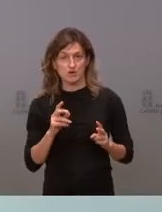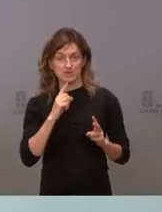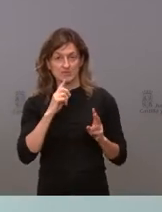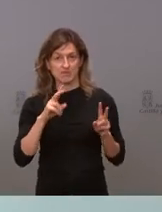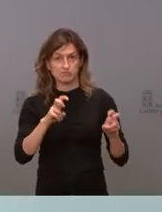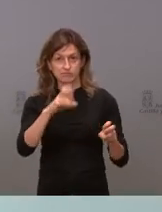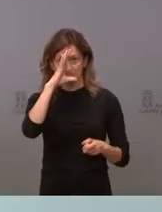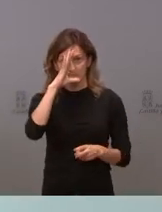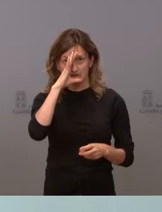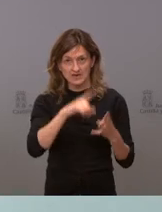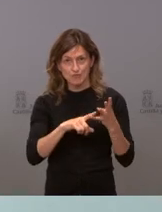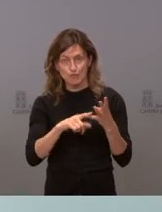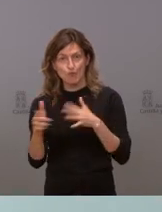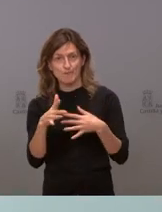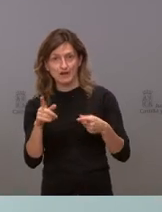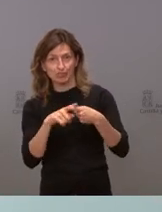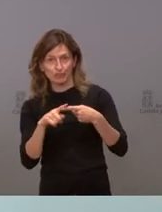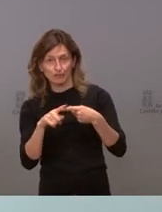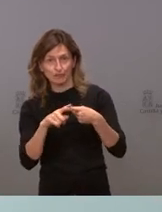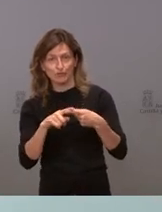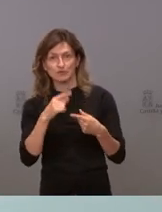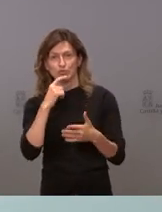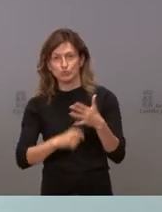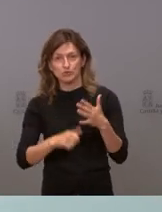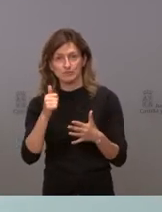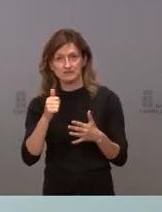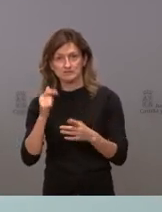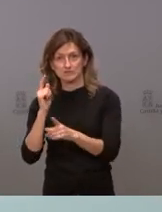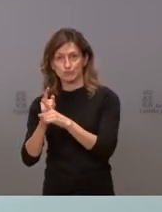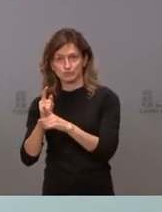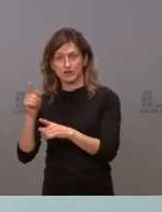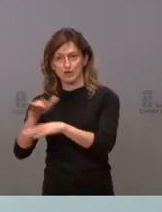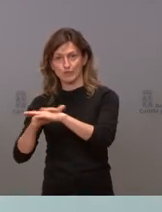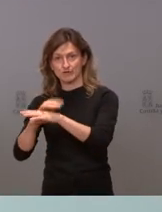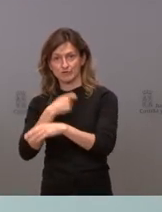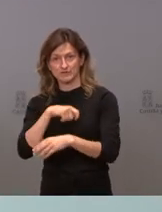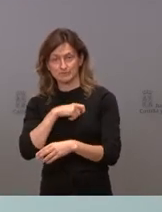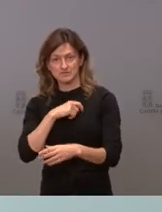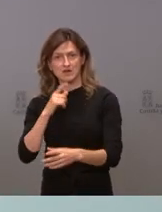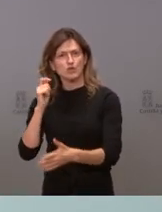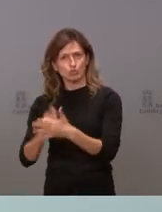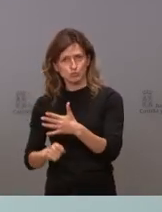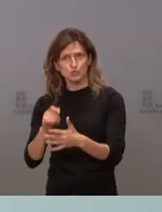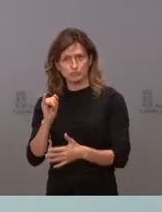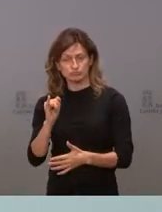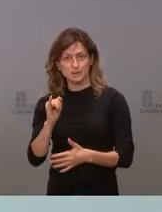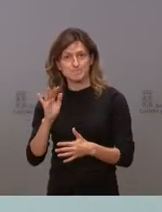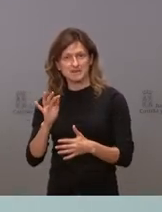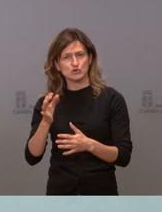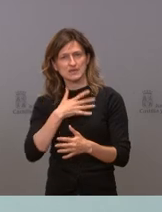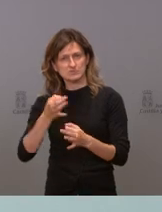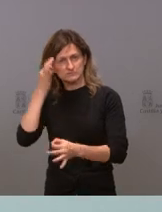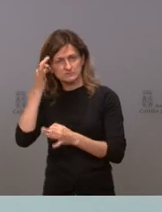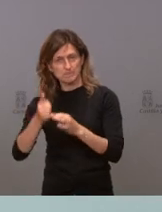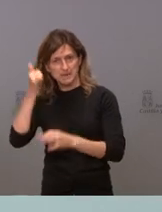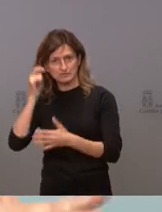días de febrero y primeros días de marzo con el Gobierno de España. Fuimos muy duros, pero haber sido más.